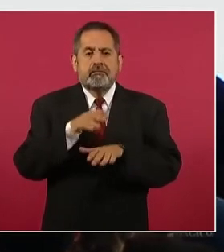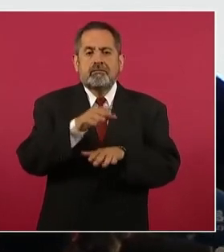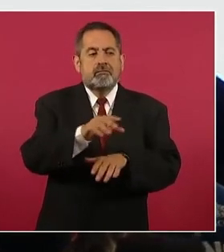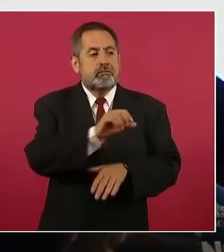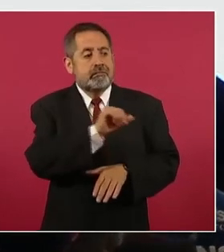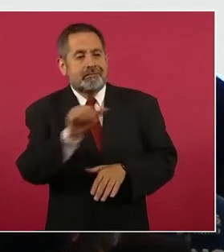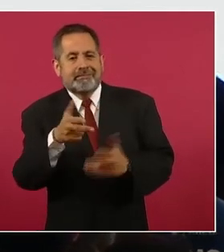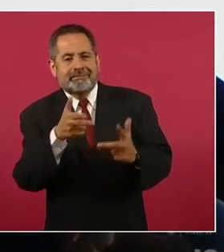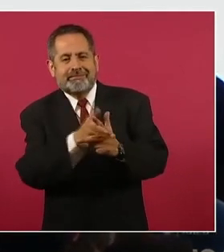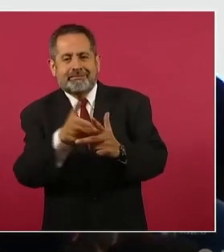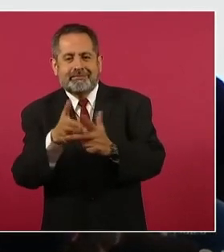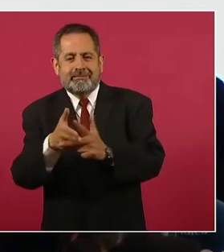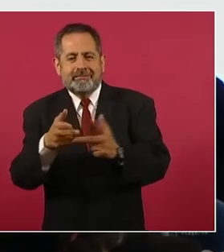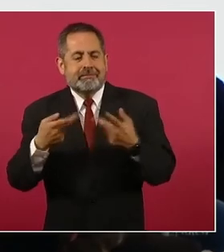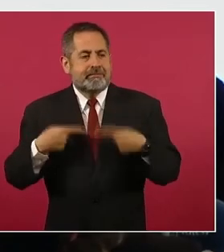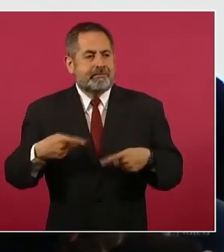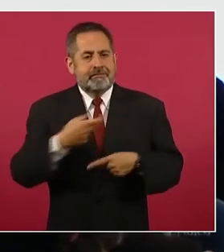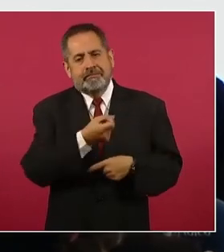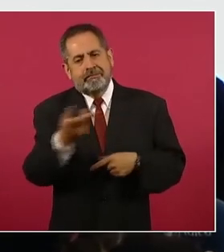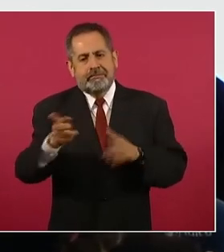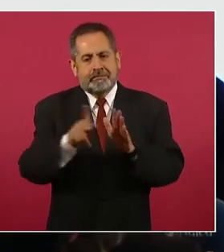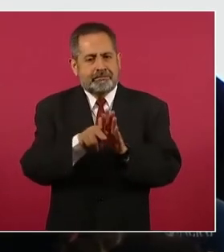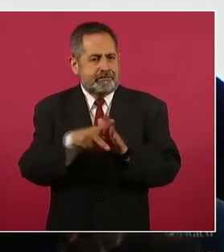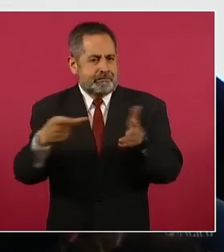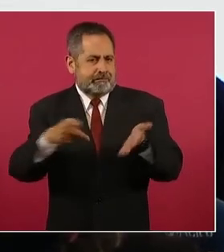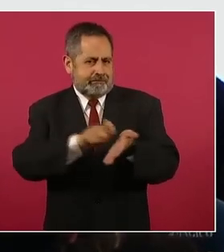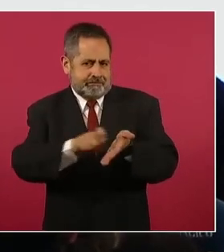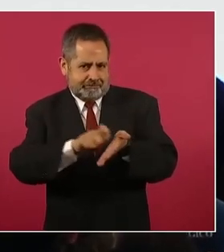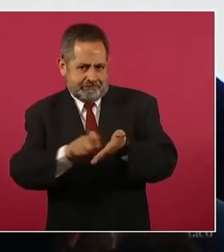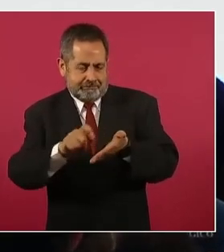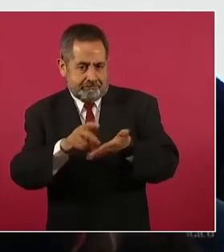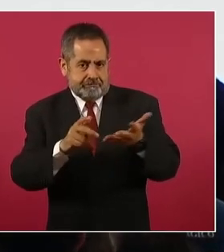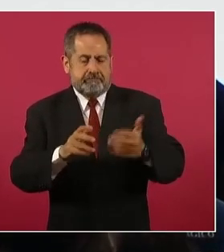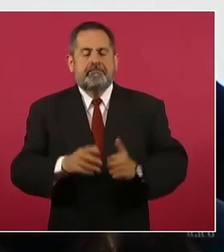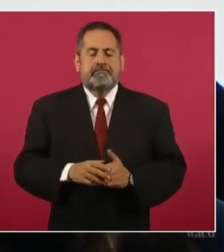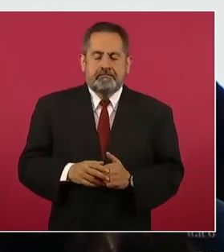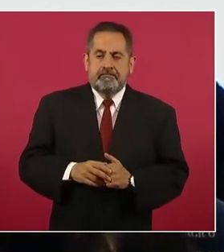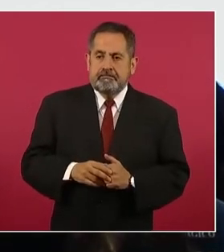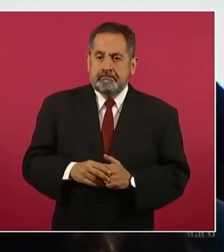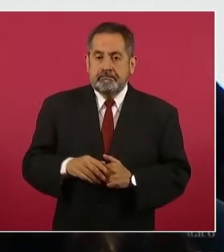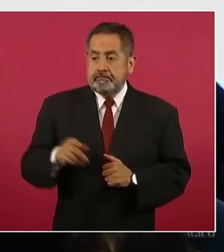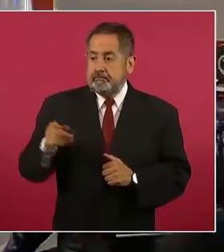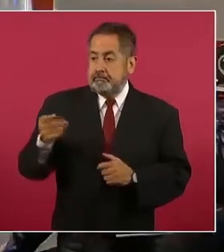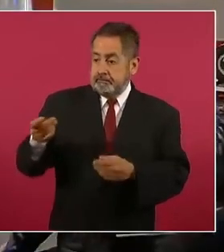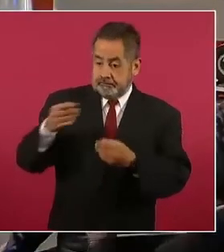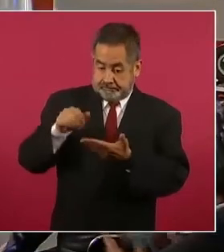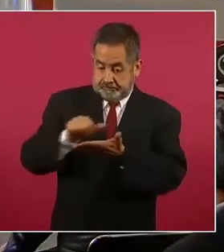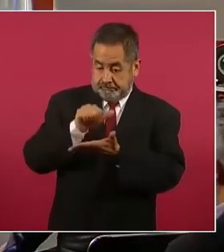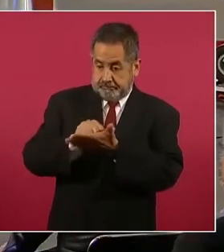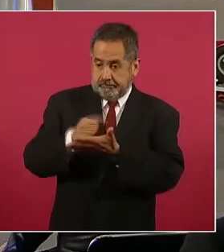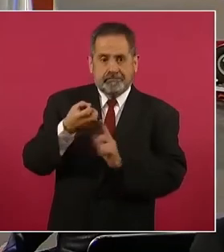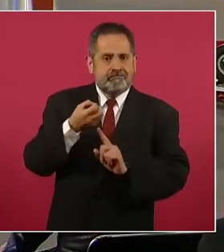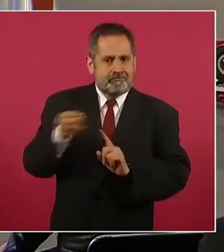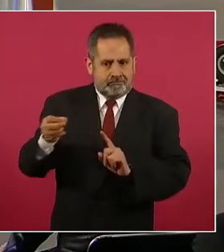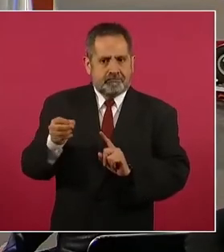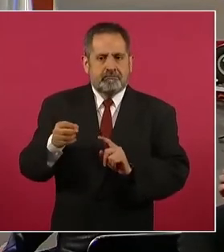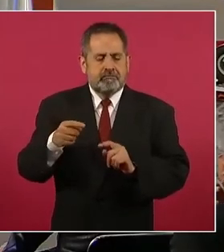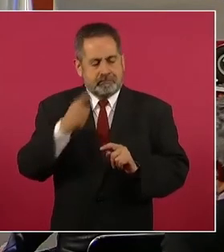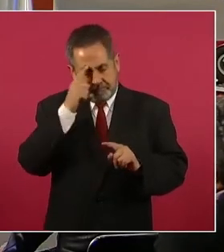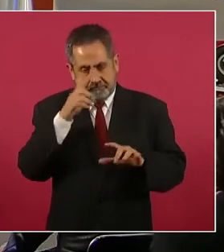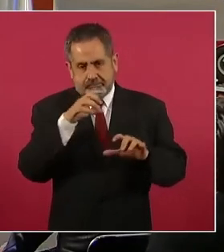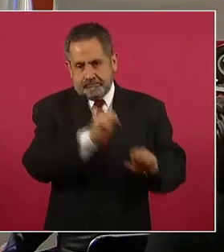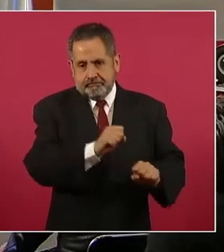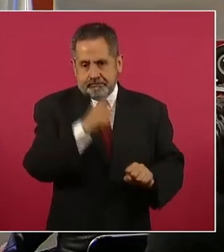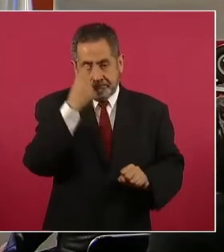autores de los homicidios de periodistas informar que con la orden de aprehensión por un autor